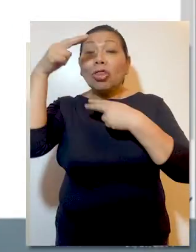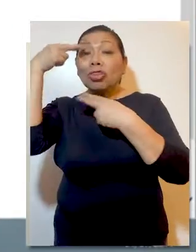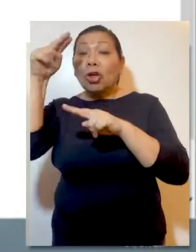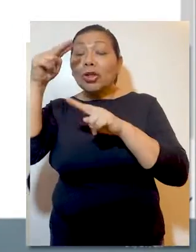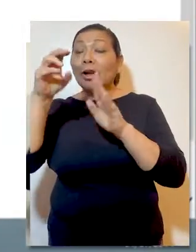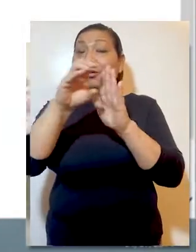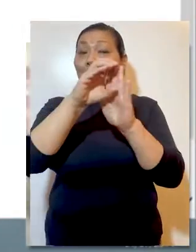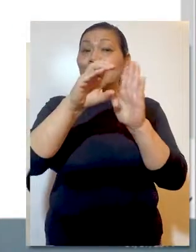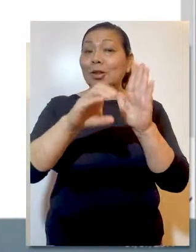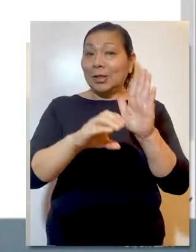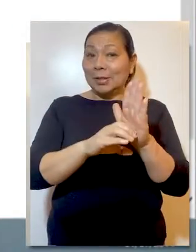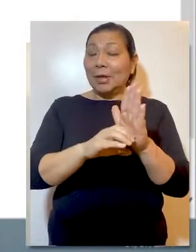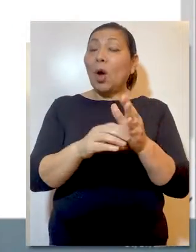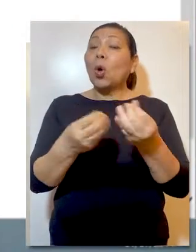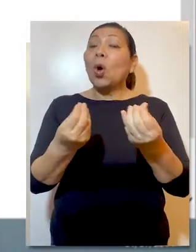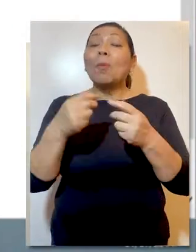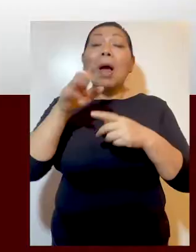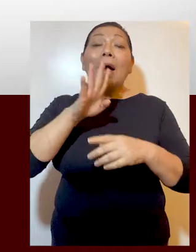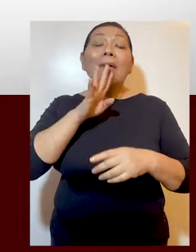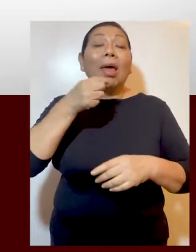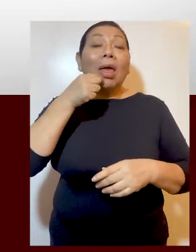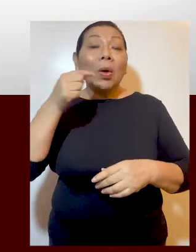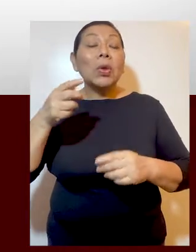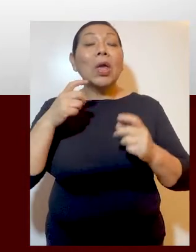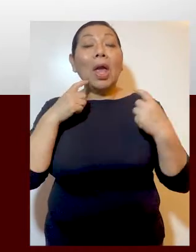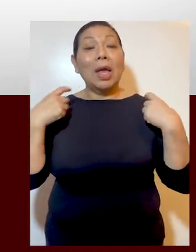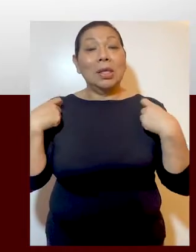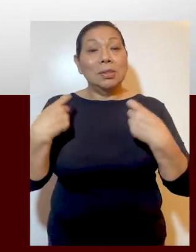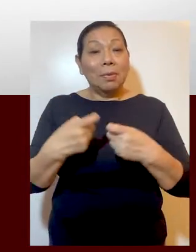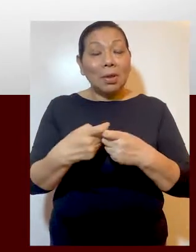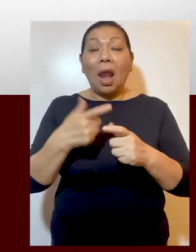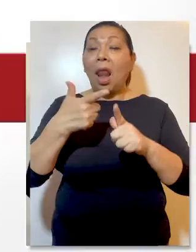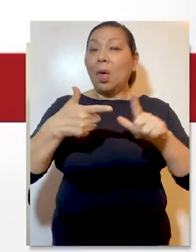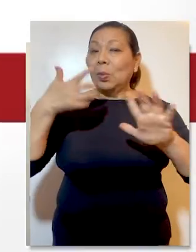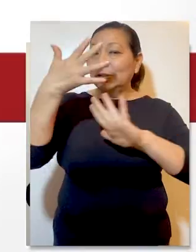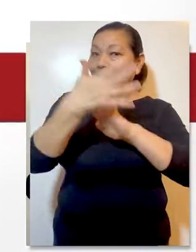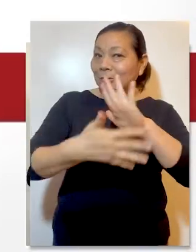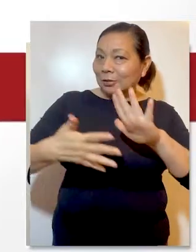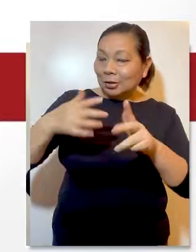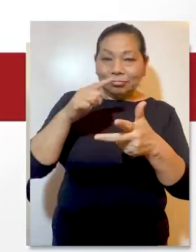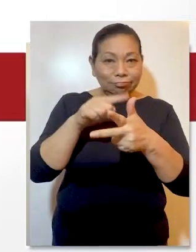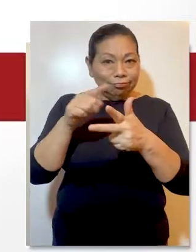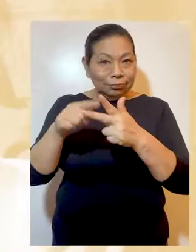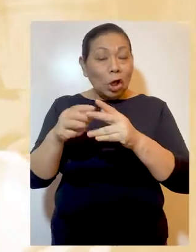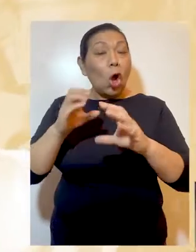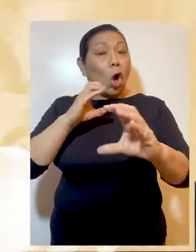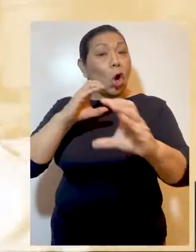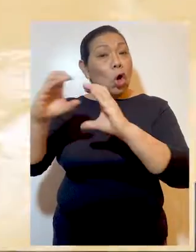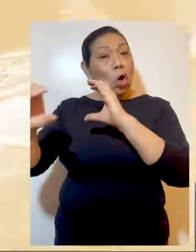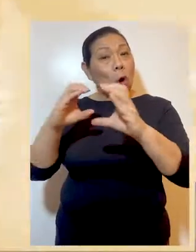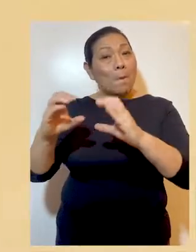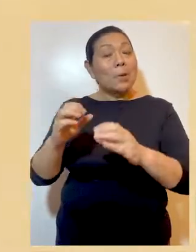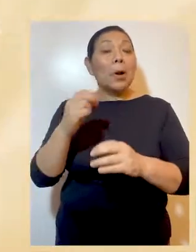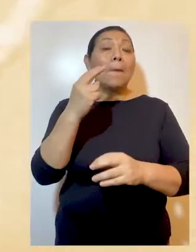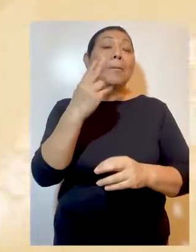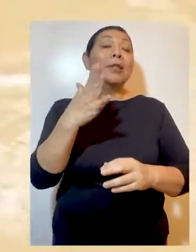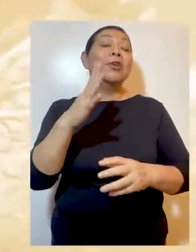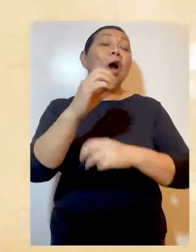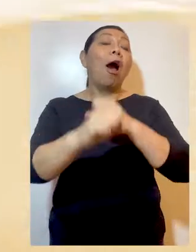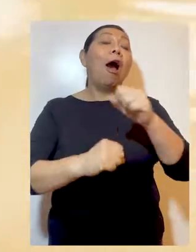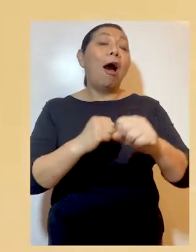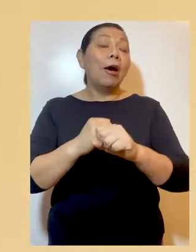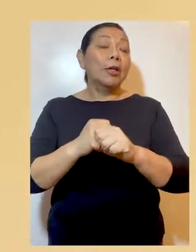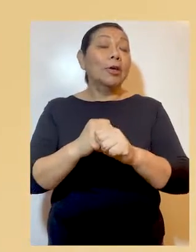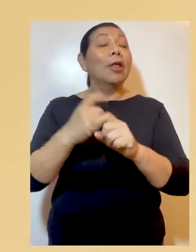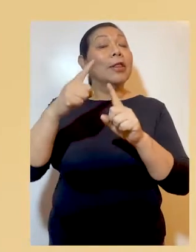85 noticieros constitucionales, tanto en Quechua, castellano y en lenguaje de señas. Realizó el conversatorio